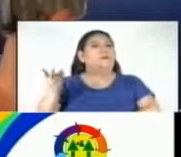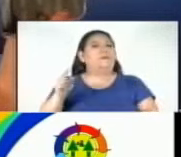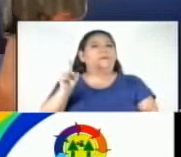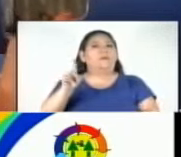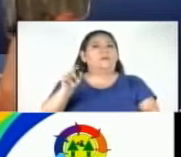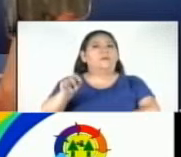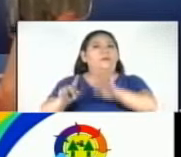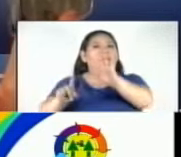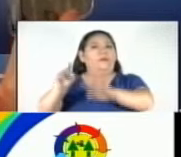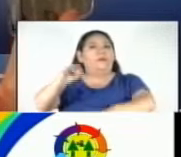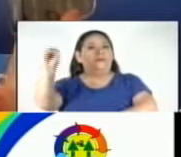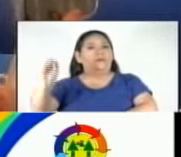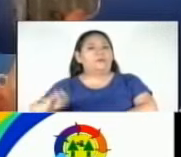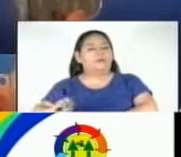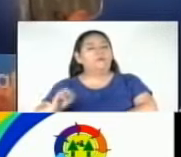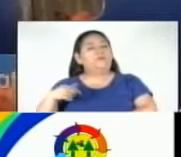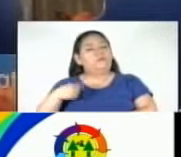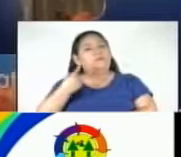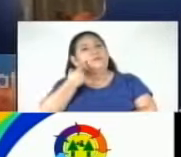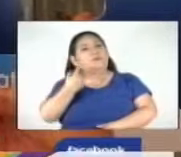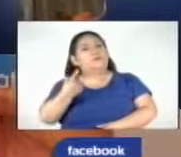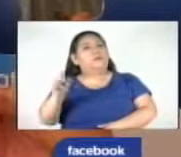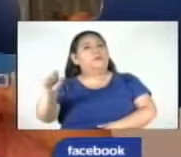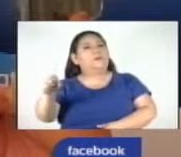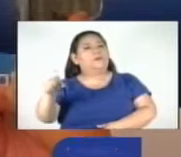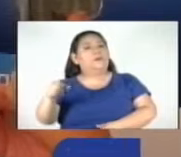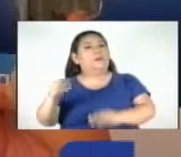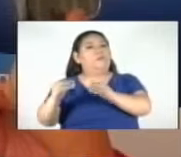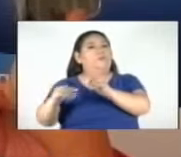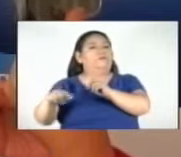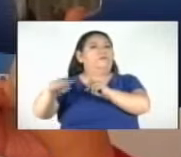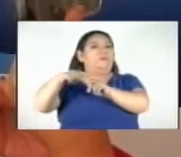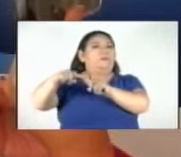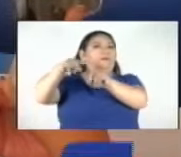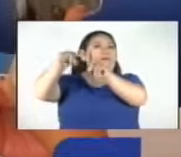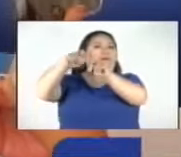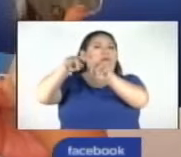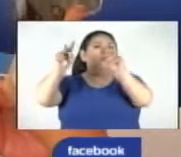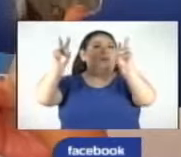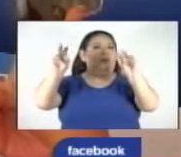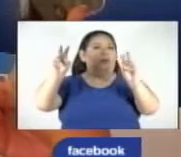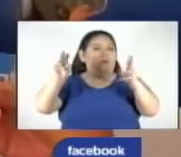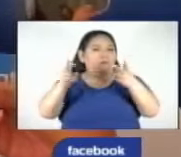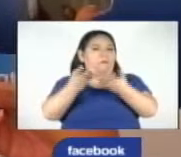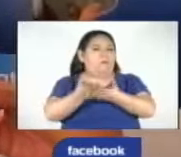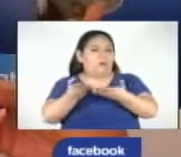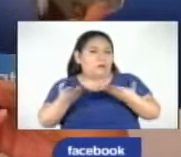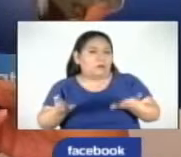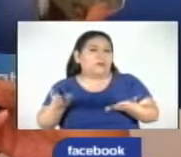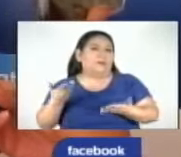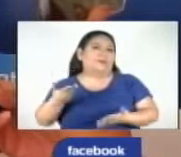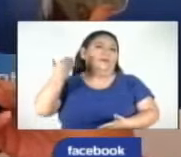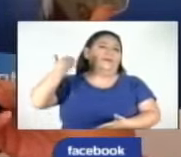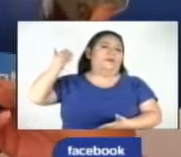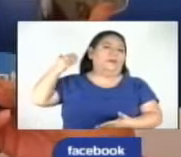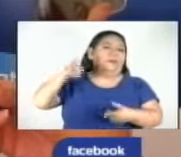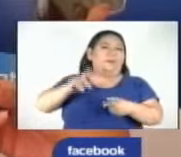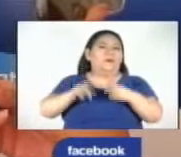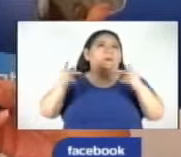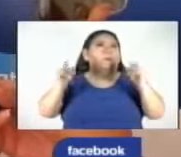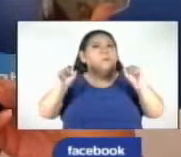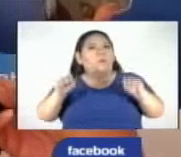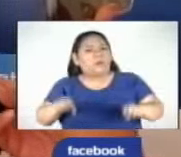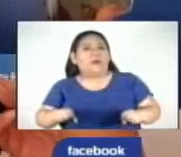1.6%. Vemos ya un aumento en las exportaciones de productos tradicionales, como